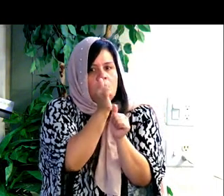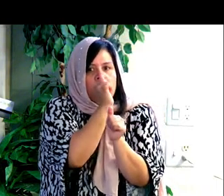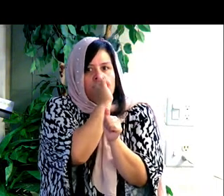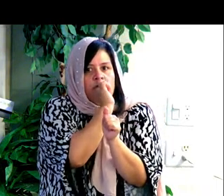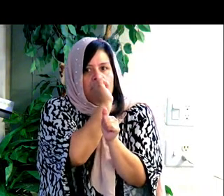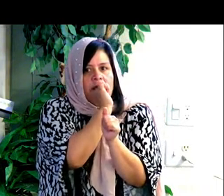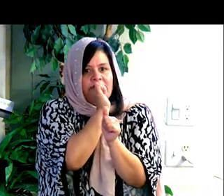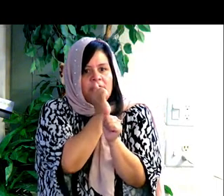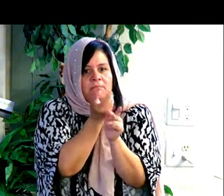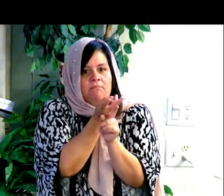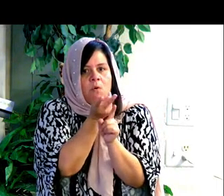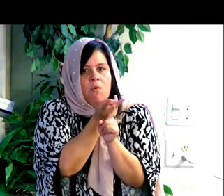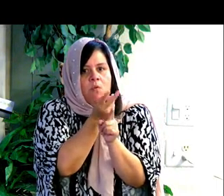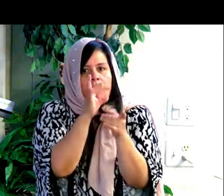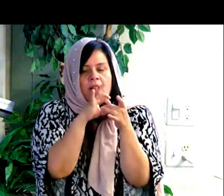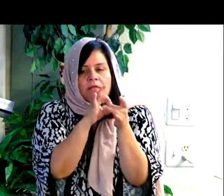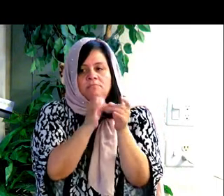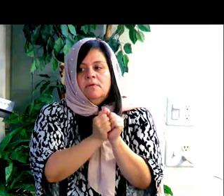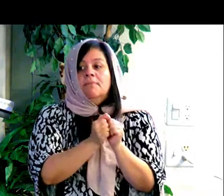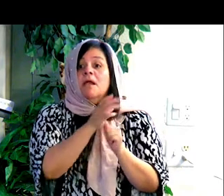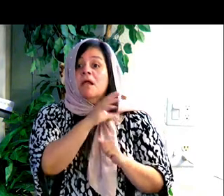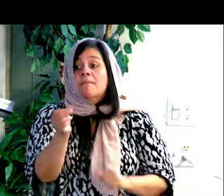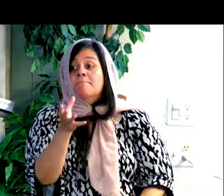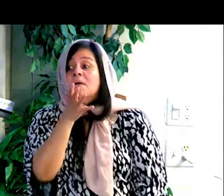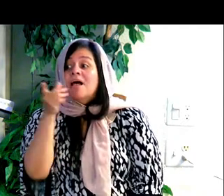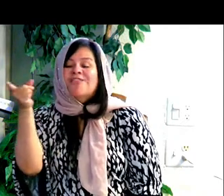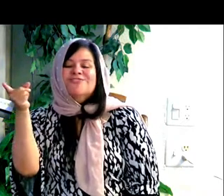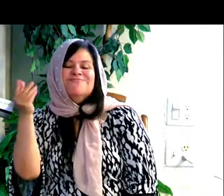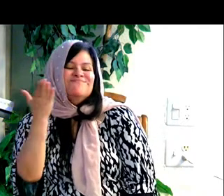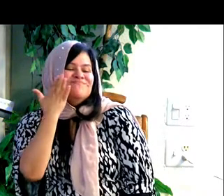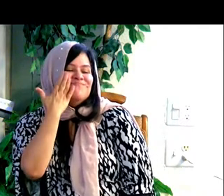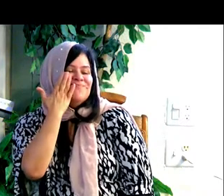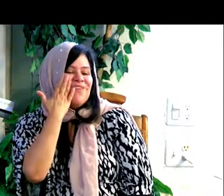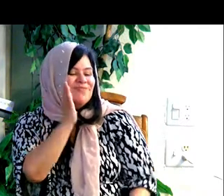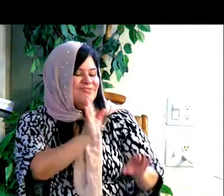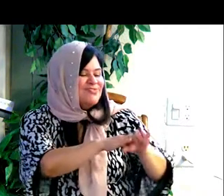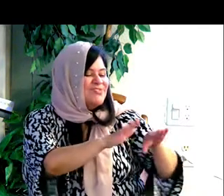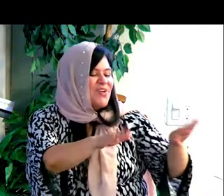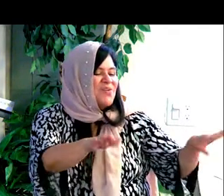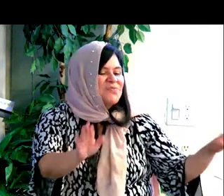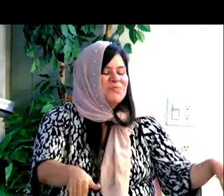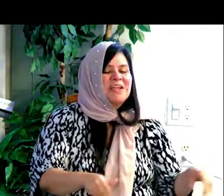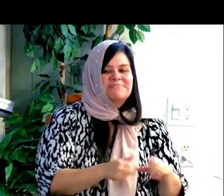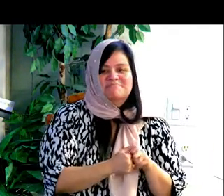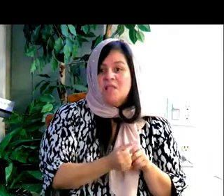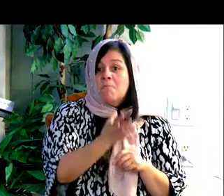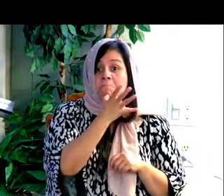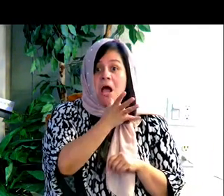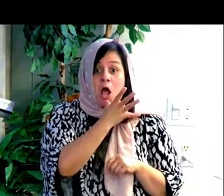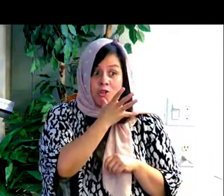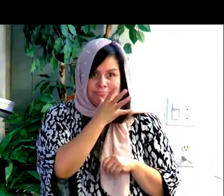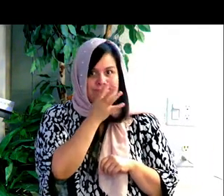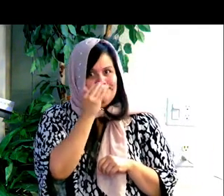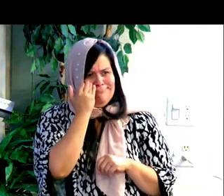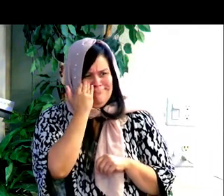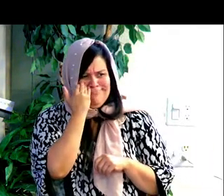Dice, claro que las madres conocen a sus hijos y nuestras madres nos pueden conocer muy bien.